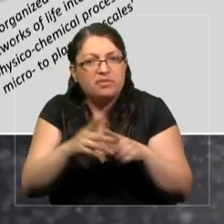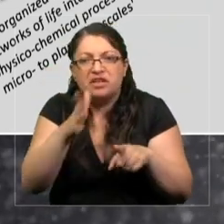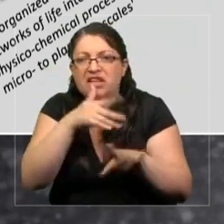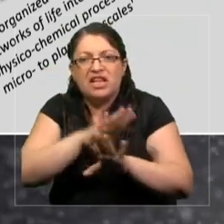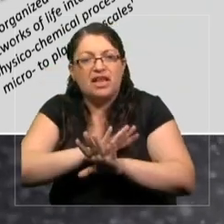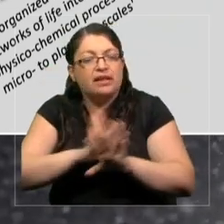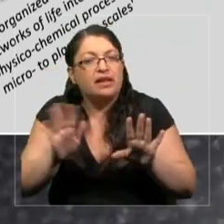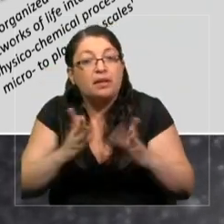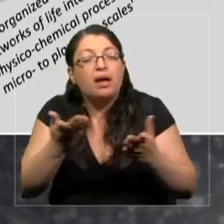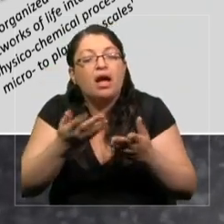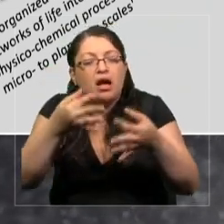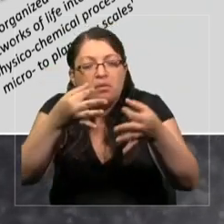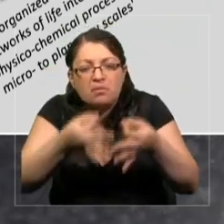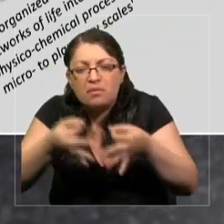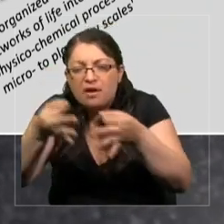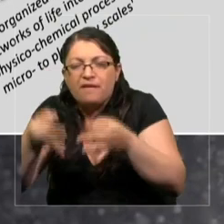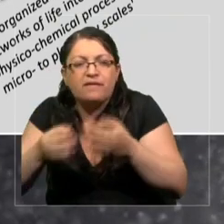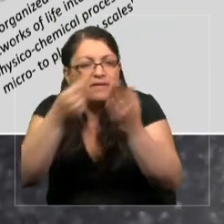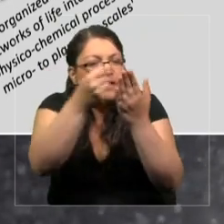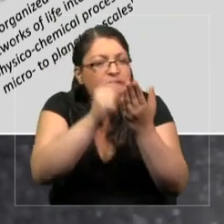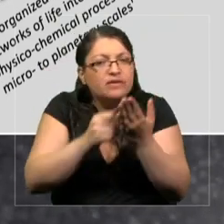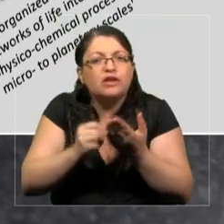medir y evaluar los ecosistemas.